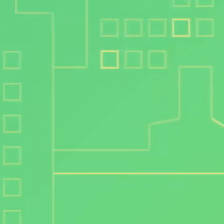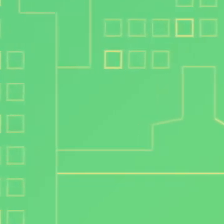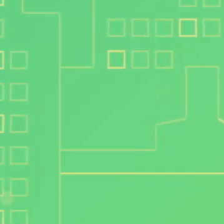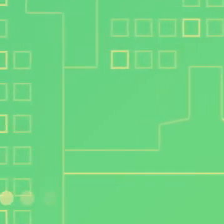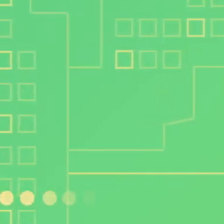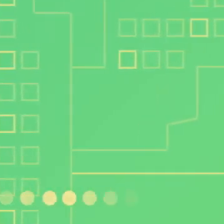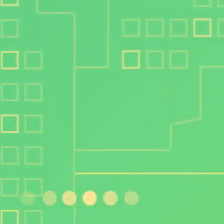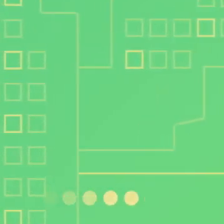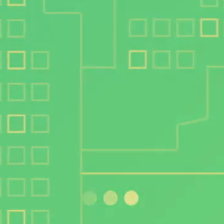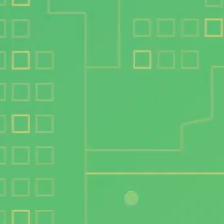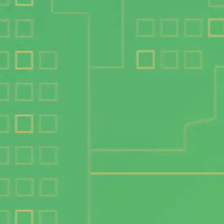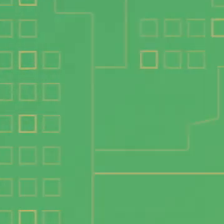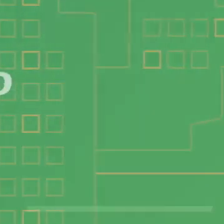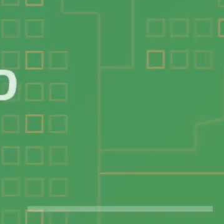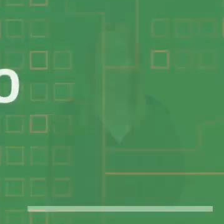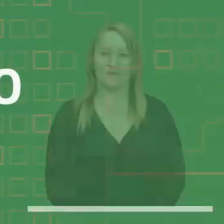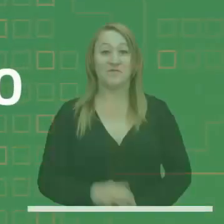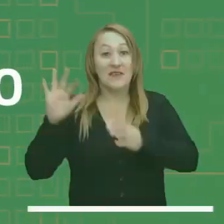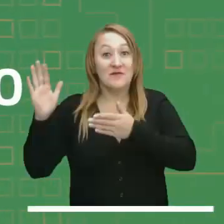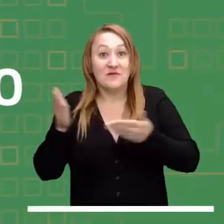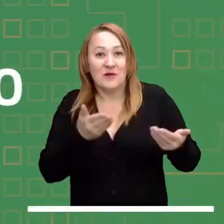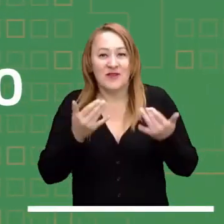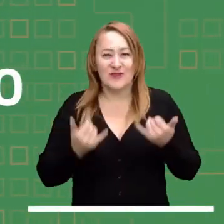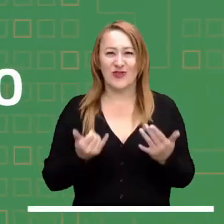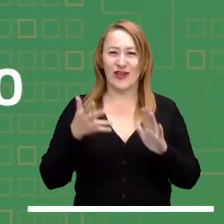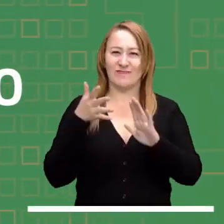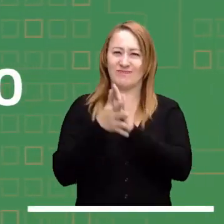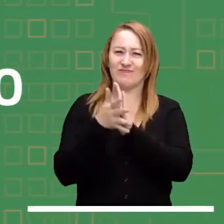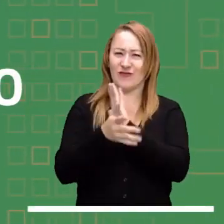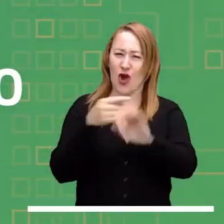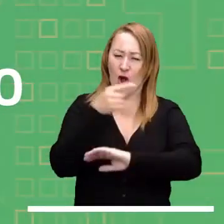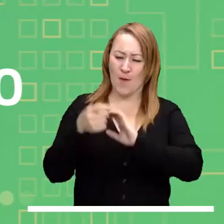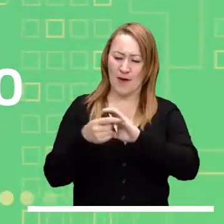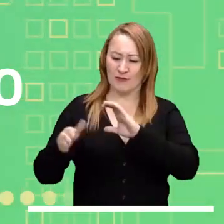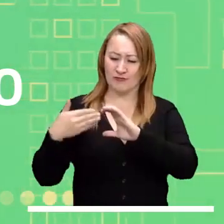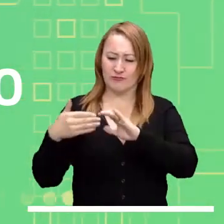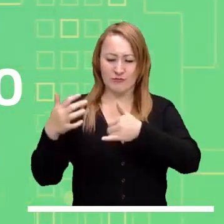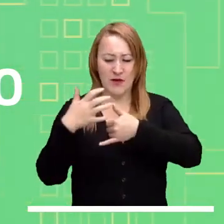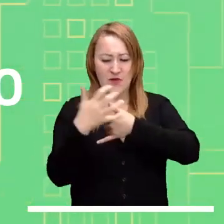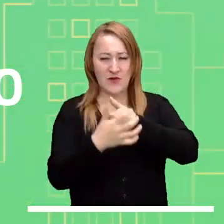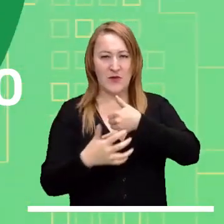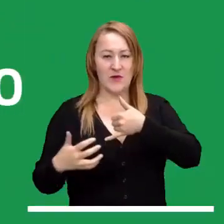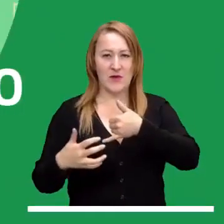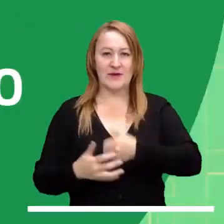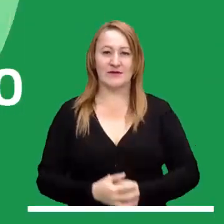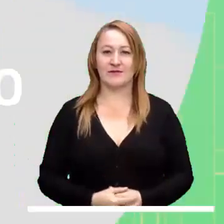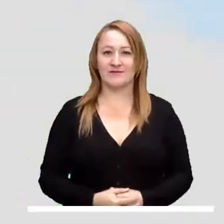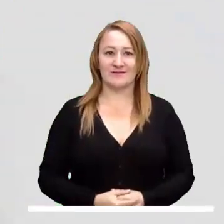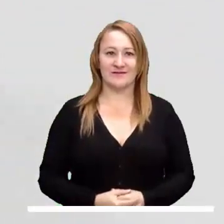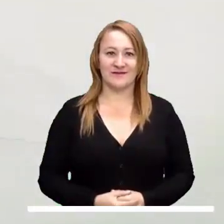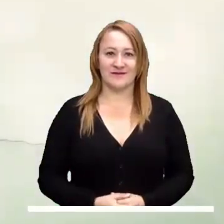Bienvenidos a conocer el pronóstico del tiempo de la tarde de hoy en las diferentes regiones de nuestro territorio.